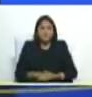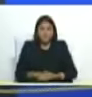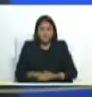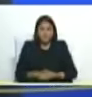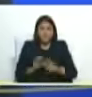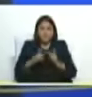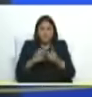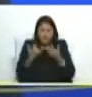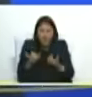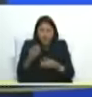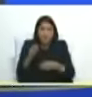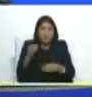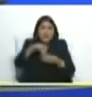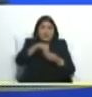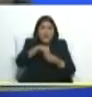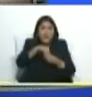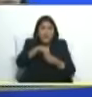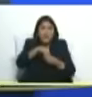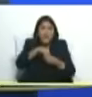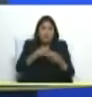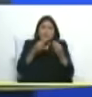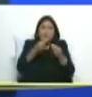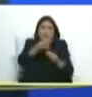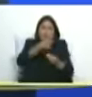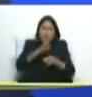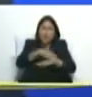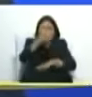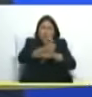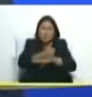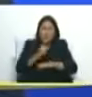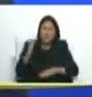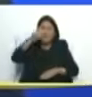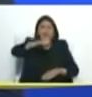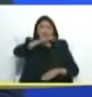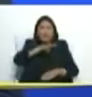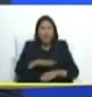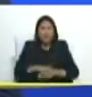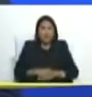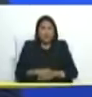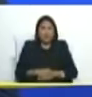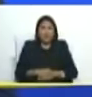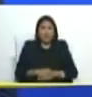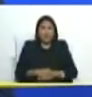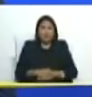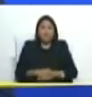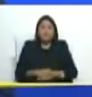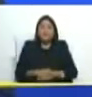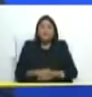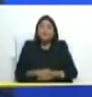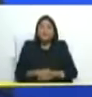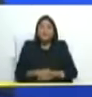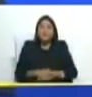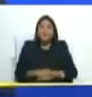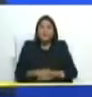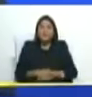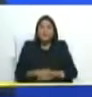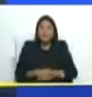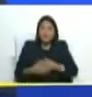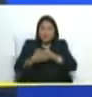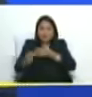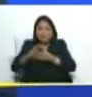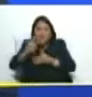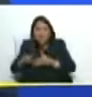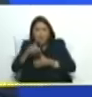vas a meter cuando ustedes son responsables históricos del despojo criminal que hicieron de Venezuela